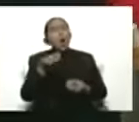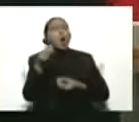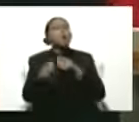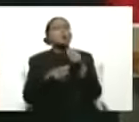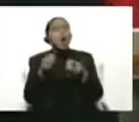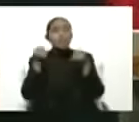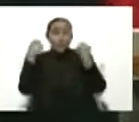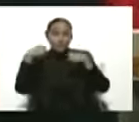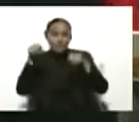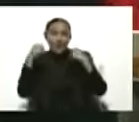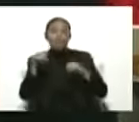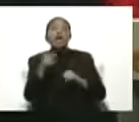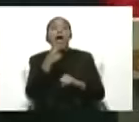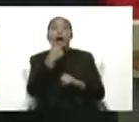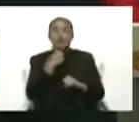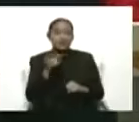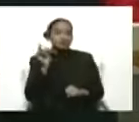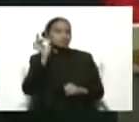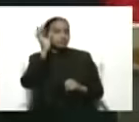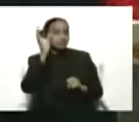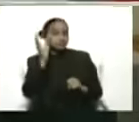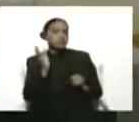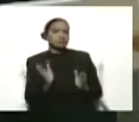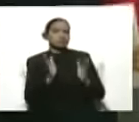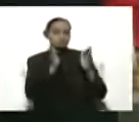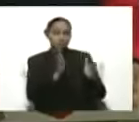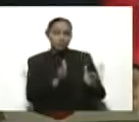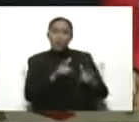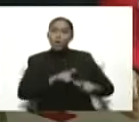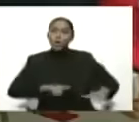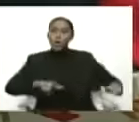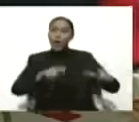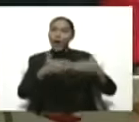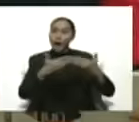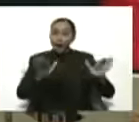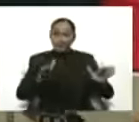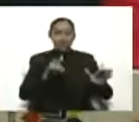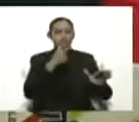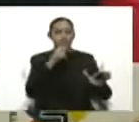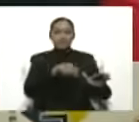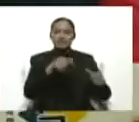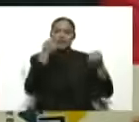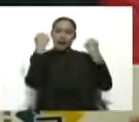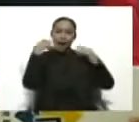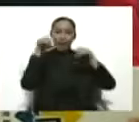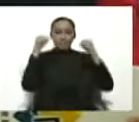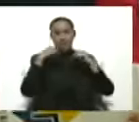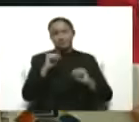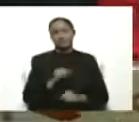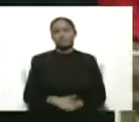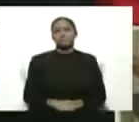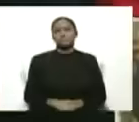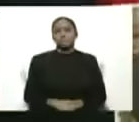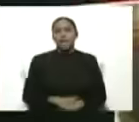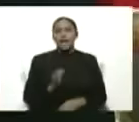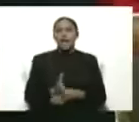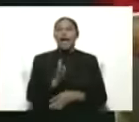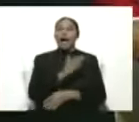el simulacro sobre este proceso electoral del próximo 28 de